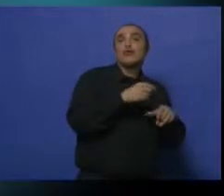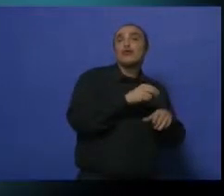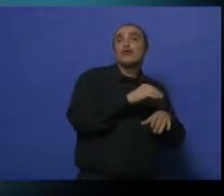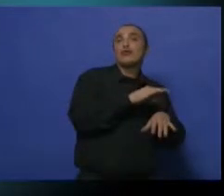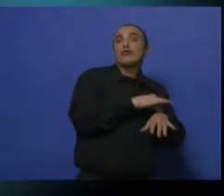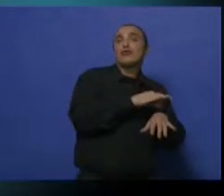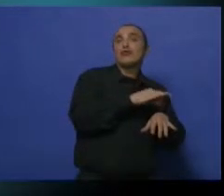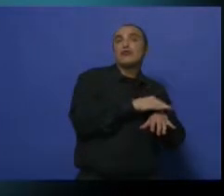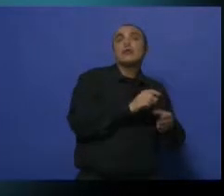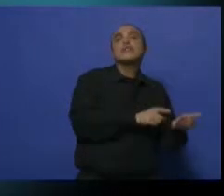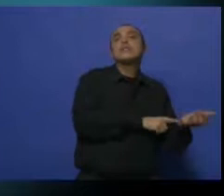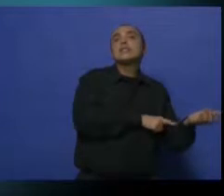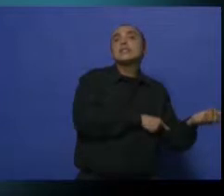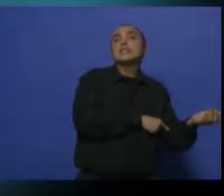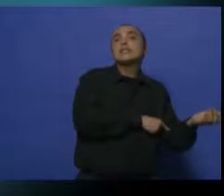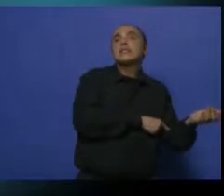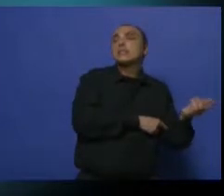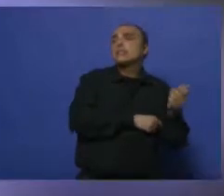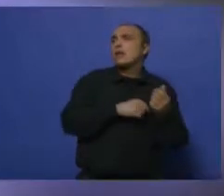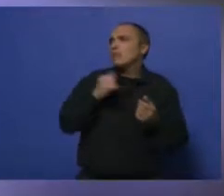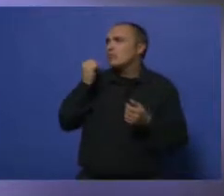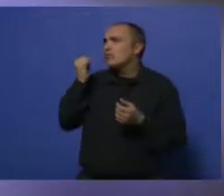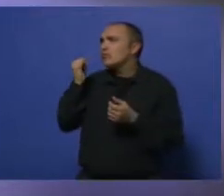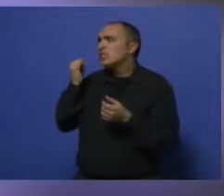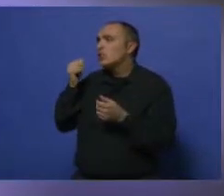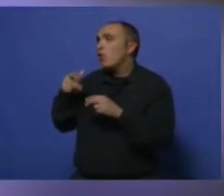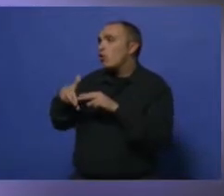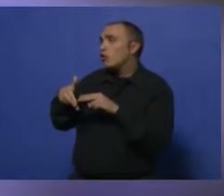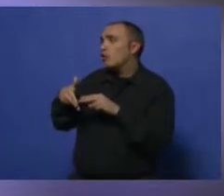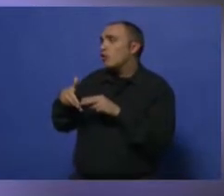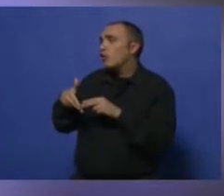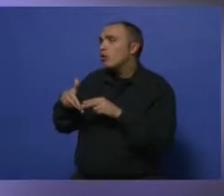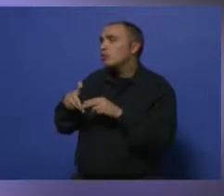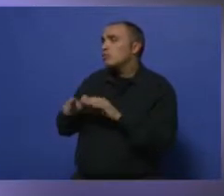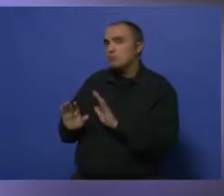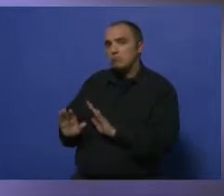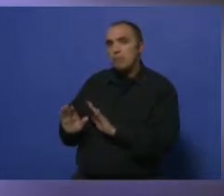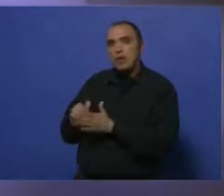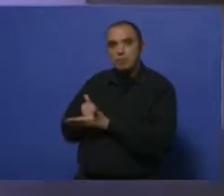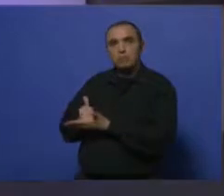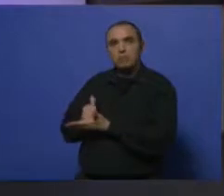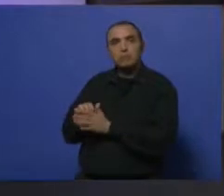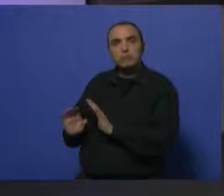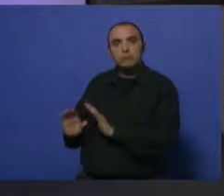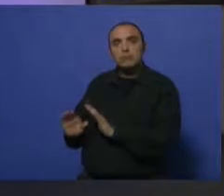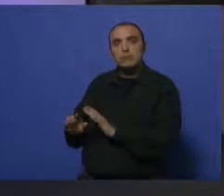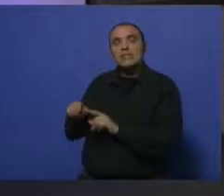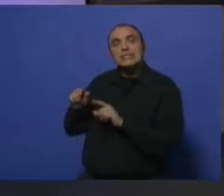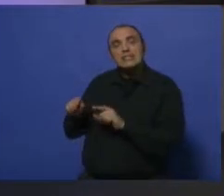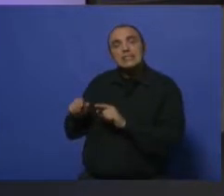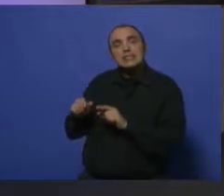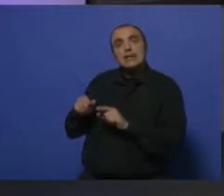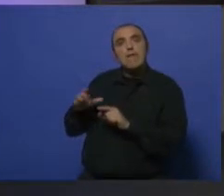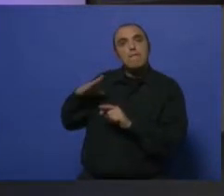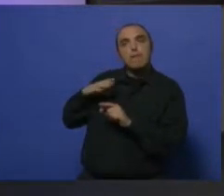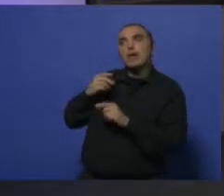Sí. ¿Se ha cortado la comunicación? La espero, ¿eh? Espero nuevamente seguir hablando con la doctora, porque tengo algunas consultas más para hacerle,